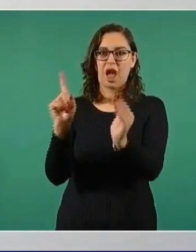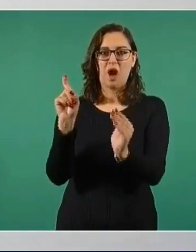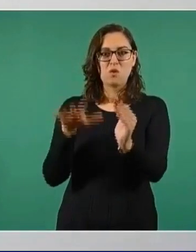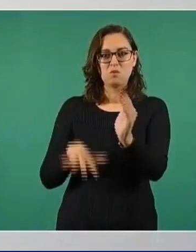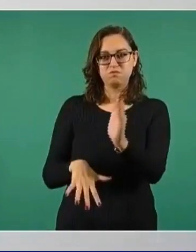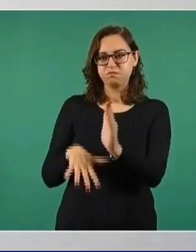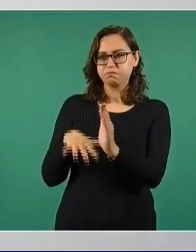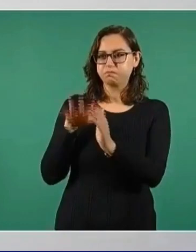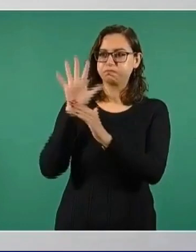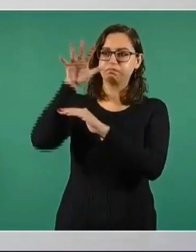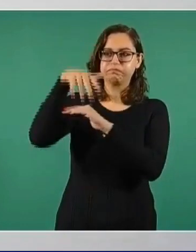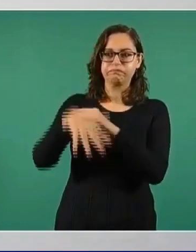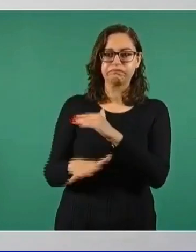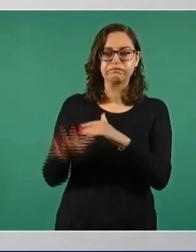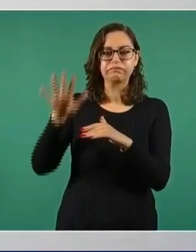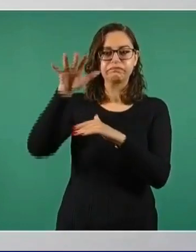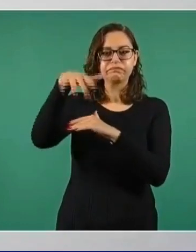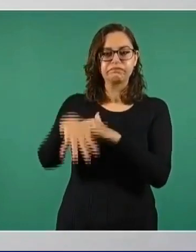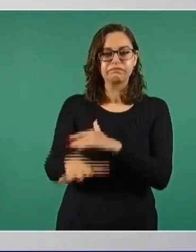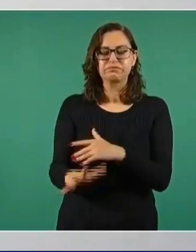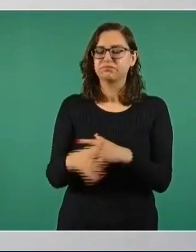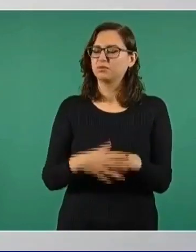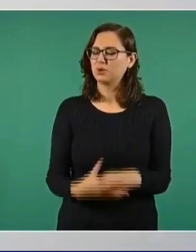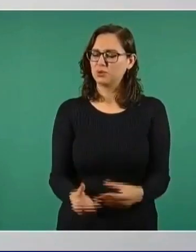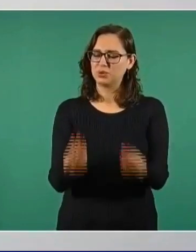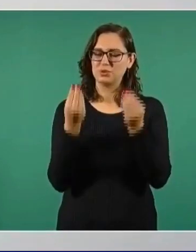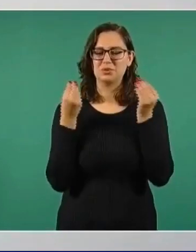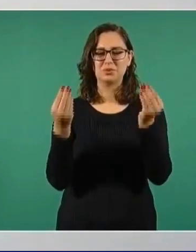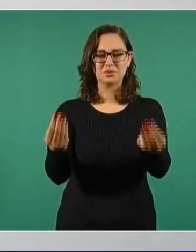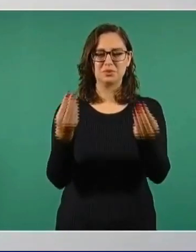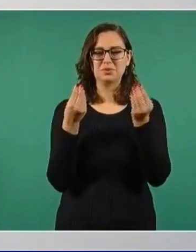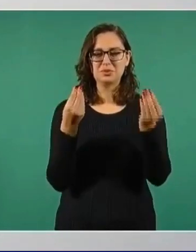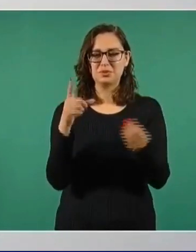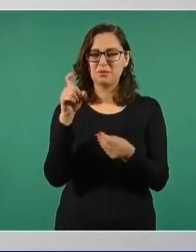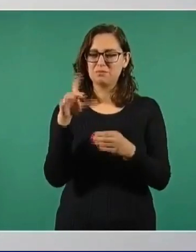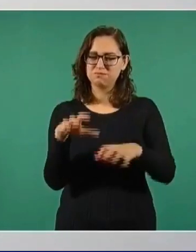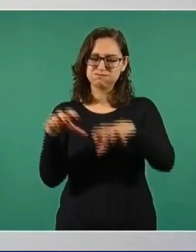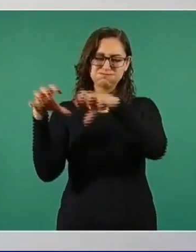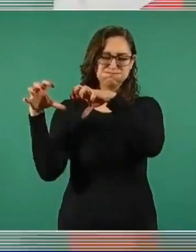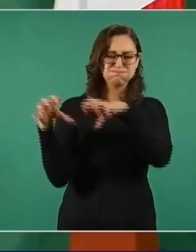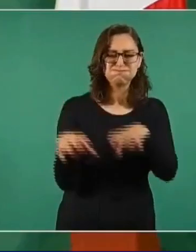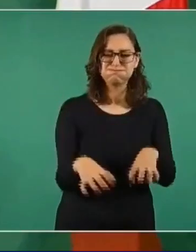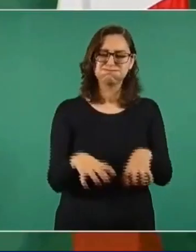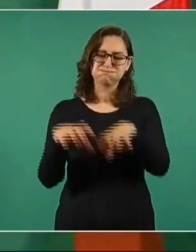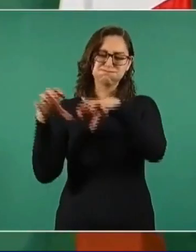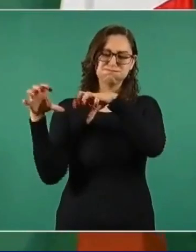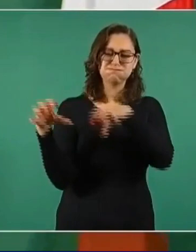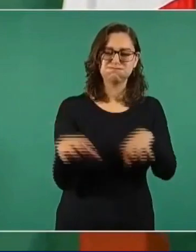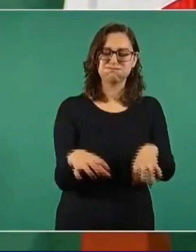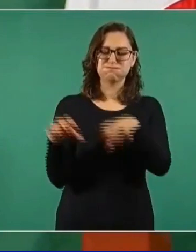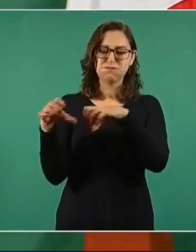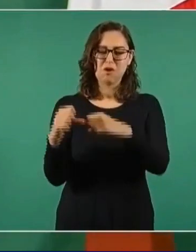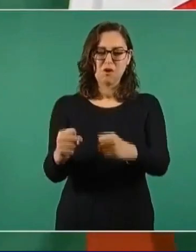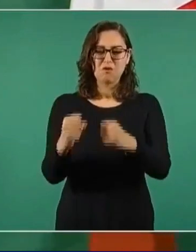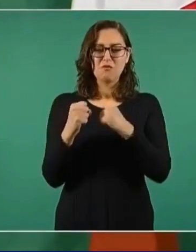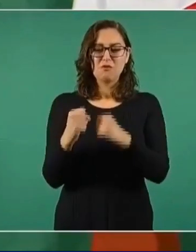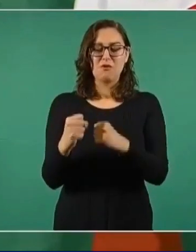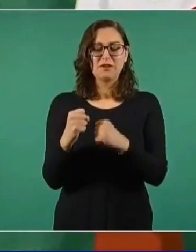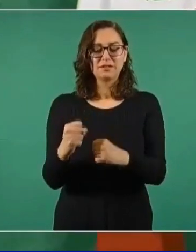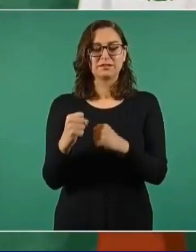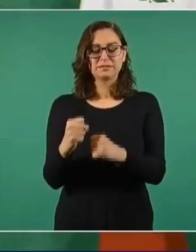en todo lo que es el Valle de México y esto causó el